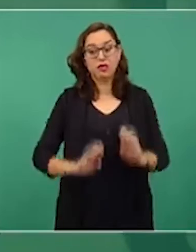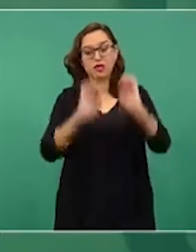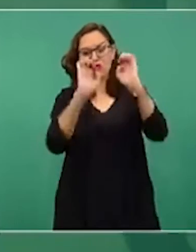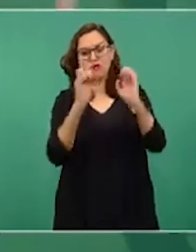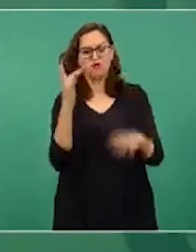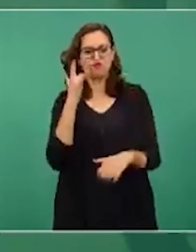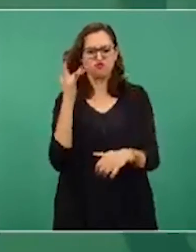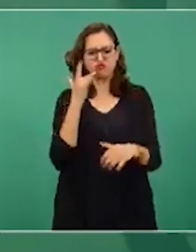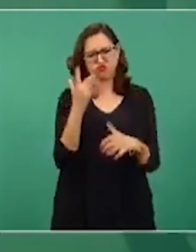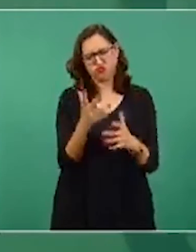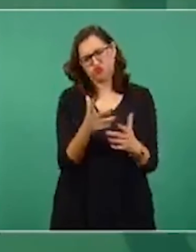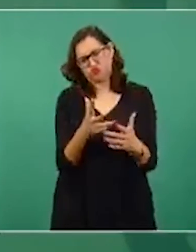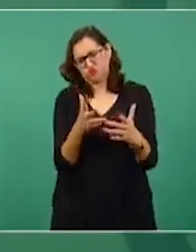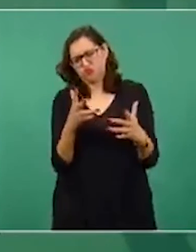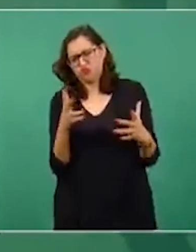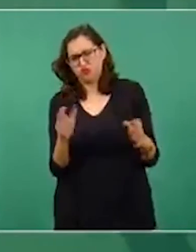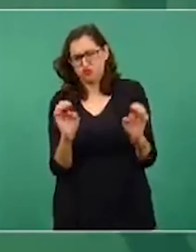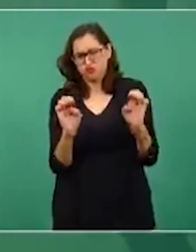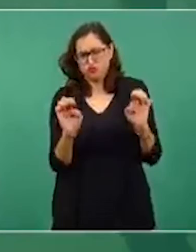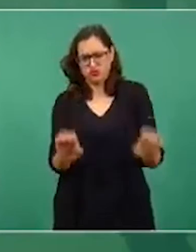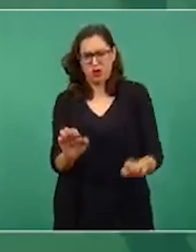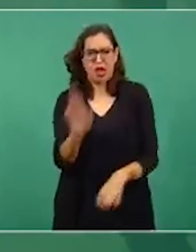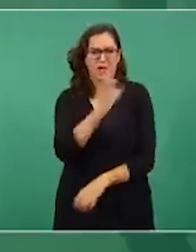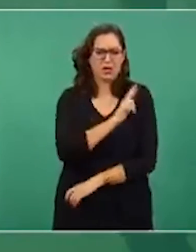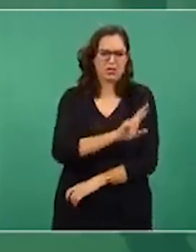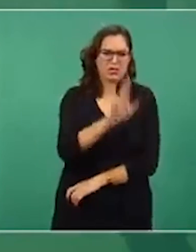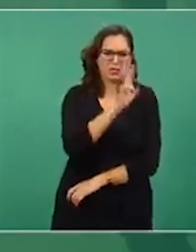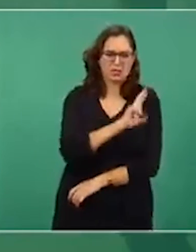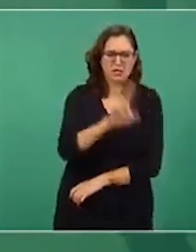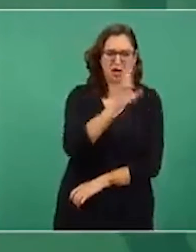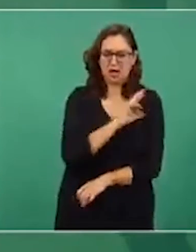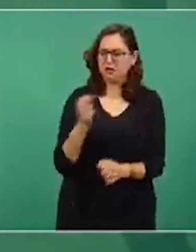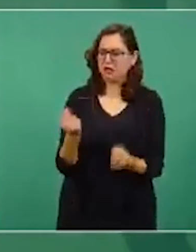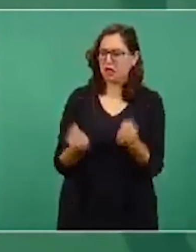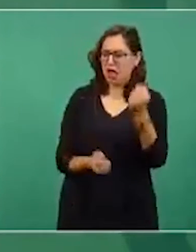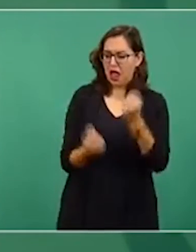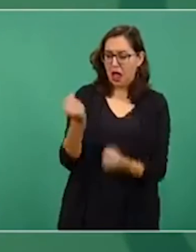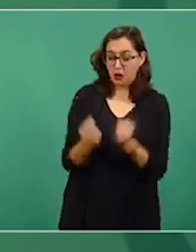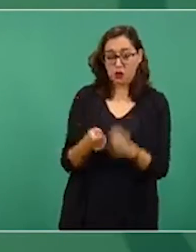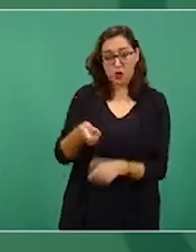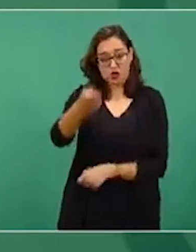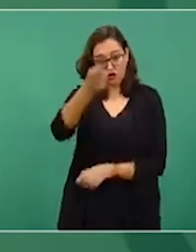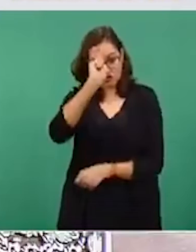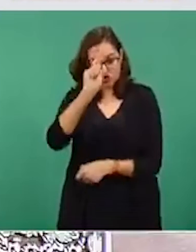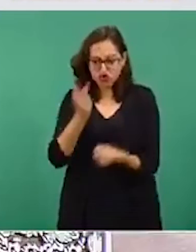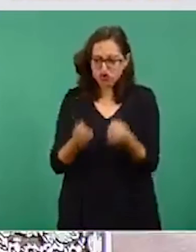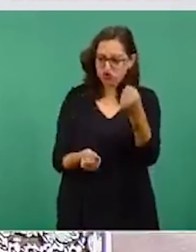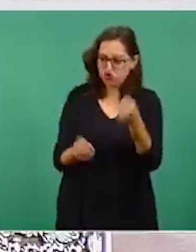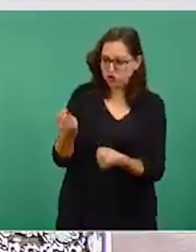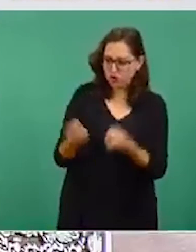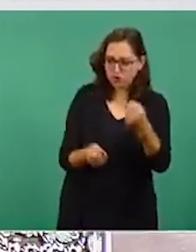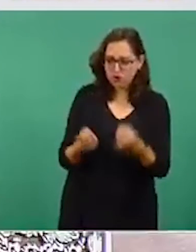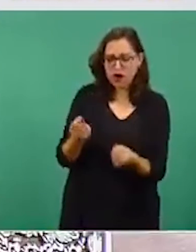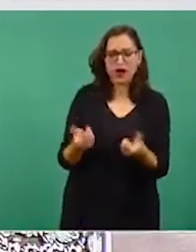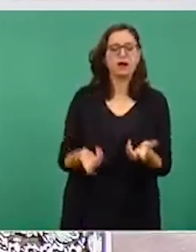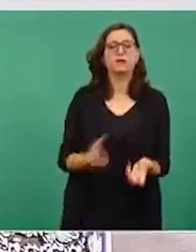vehículos, choferes, viajes al extranjero.